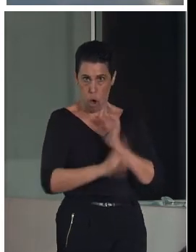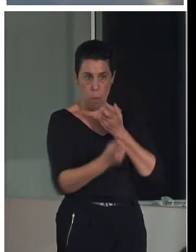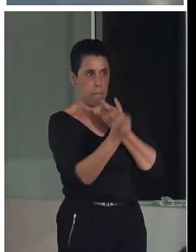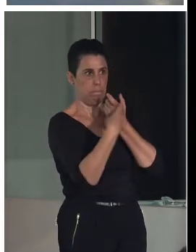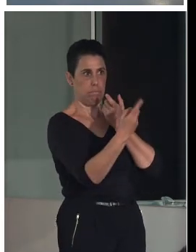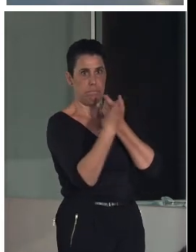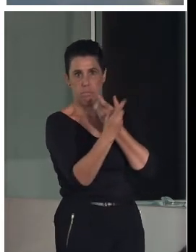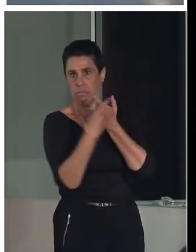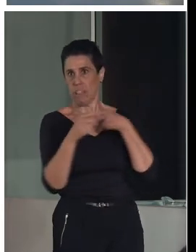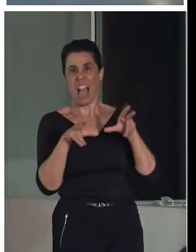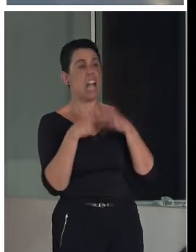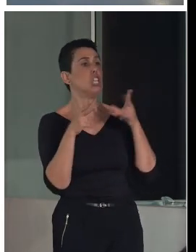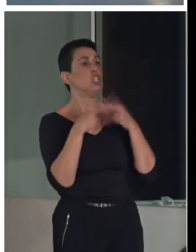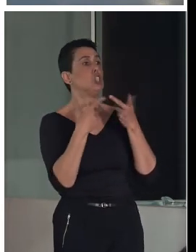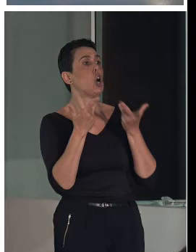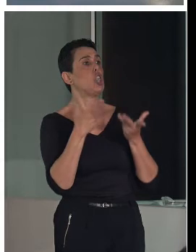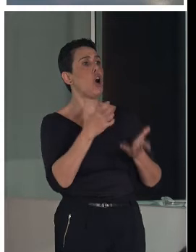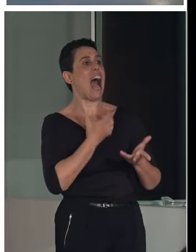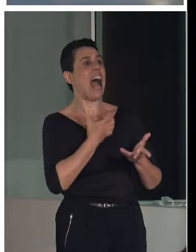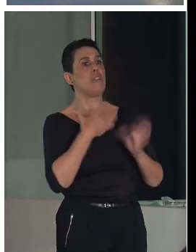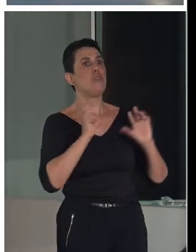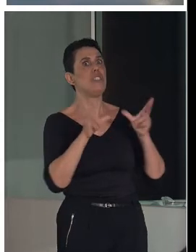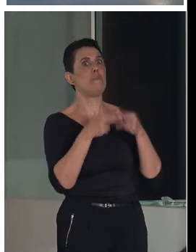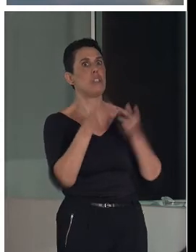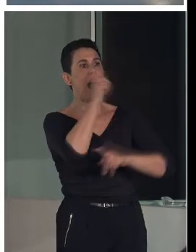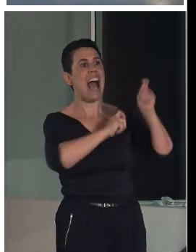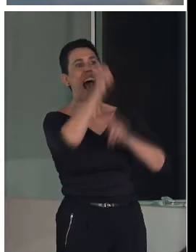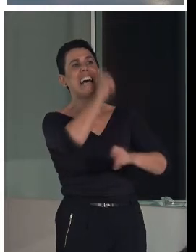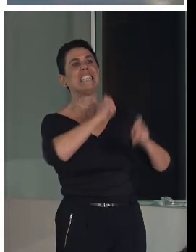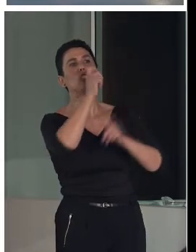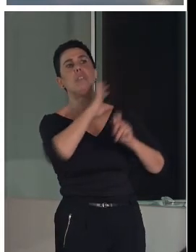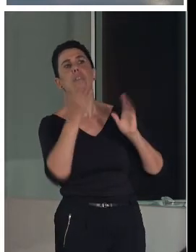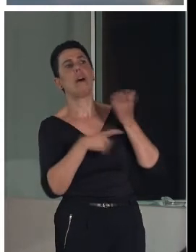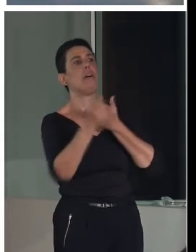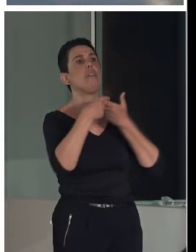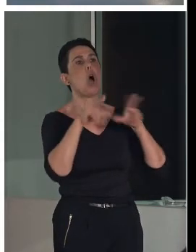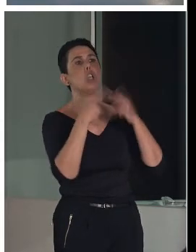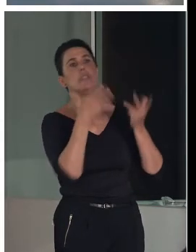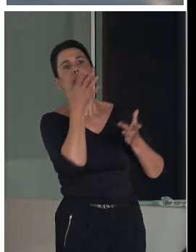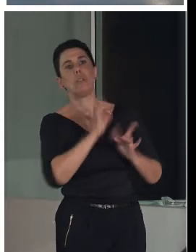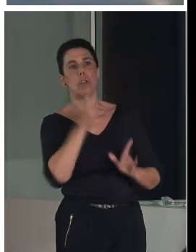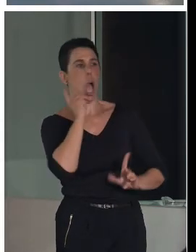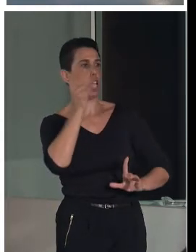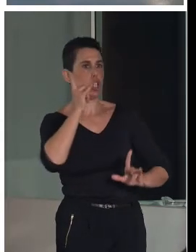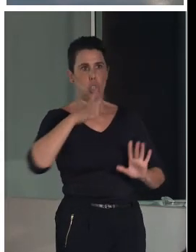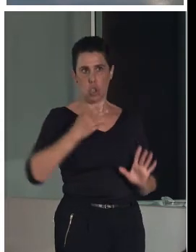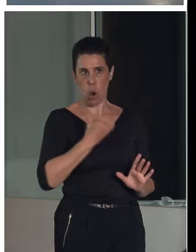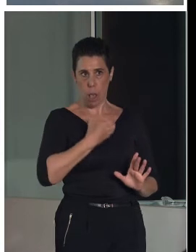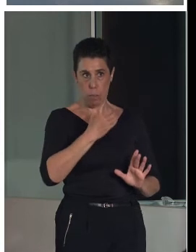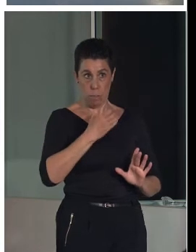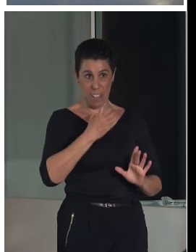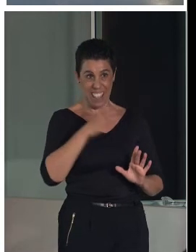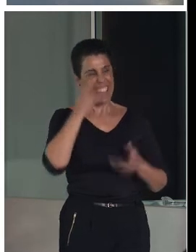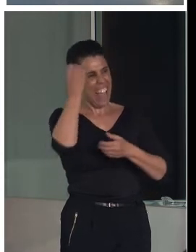de ayuntamientos socios. Es una asociación de ayuntamientos exclusivamente. No pueden entrar… Bueno, sabéis que en Aragón tenemos otras fórmulas